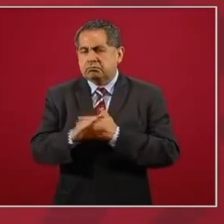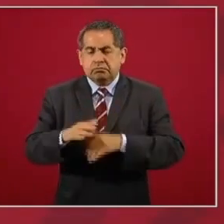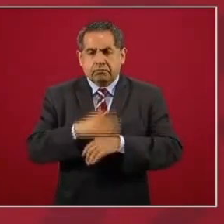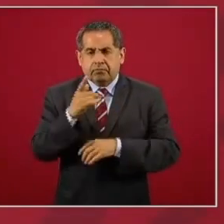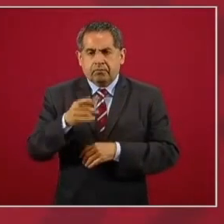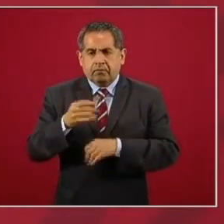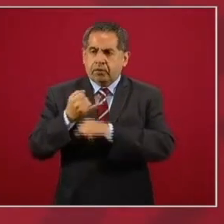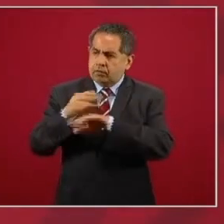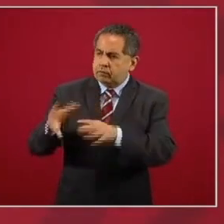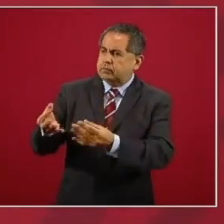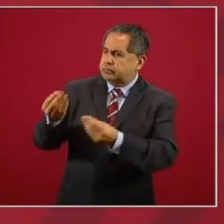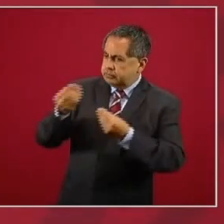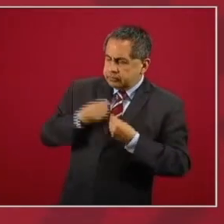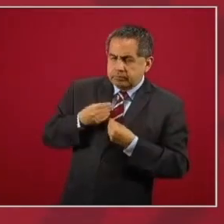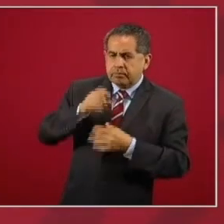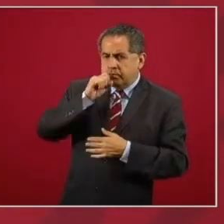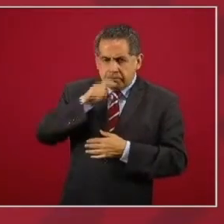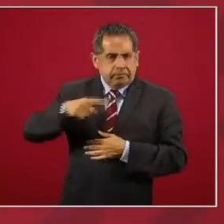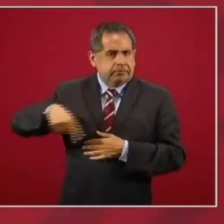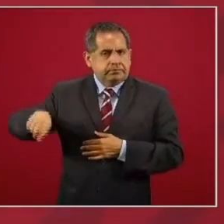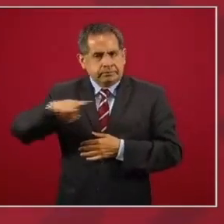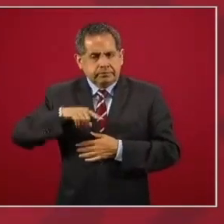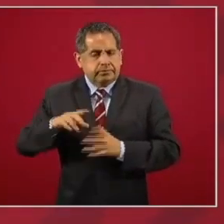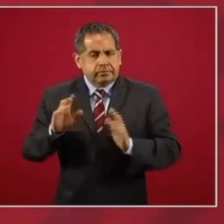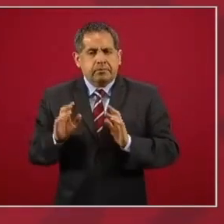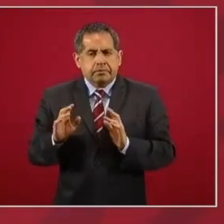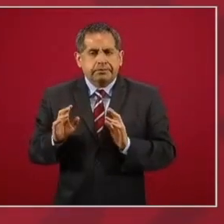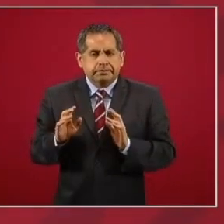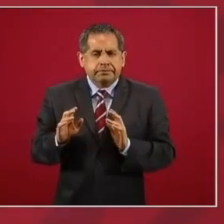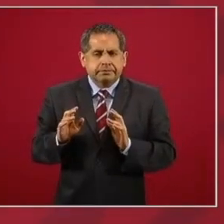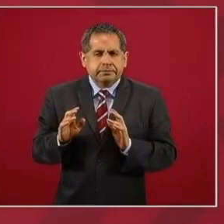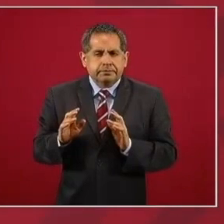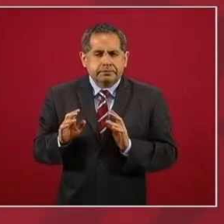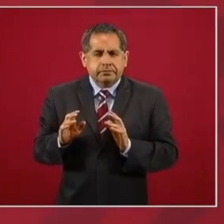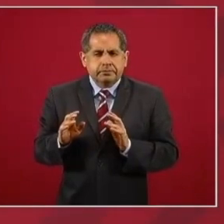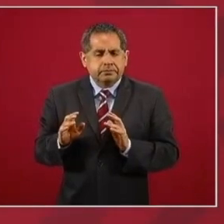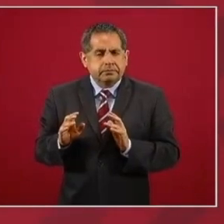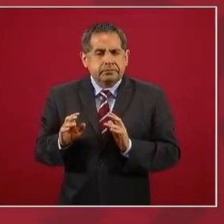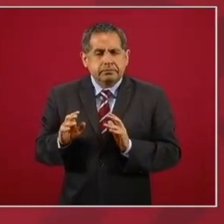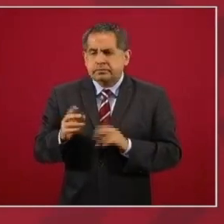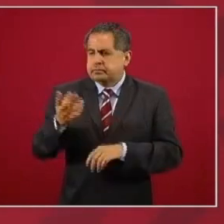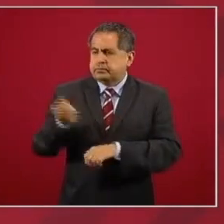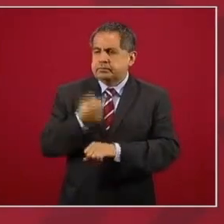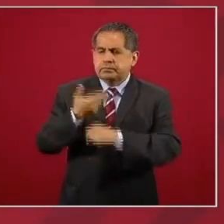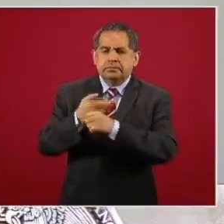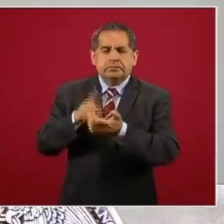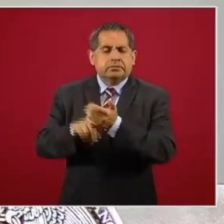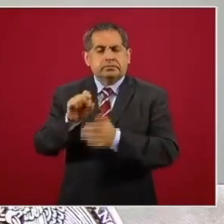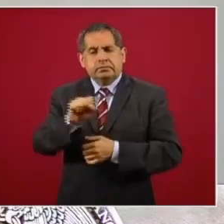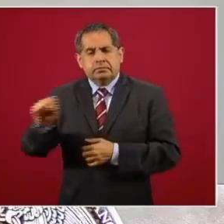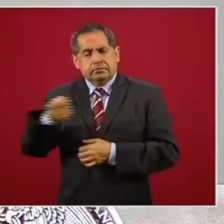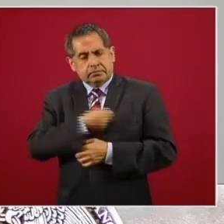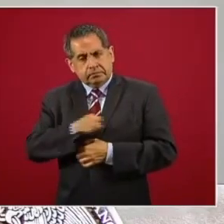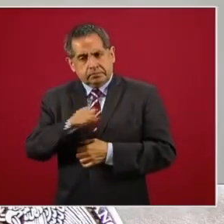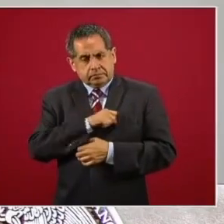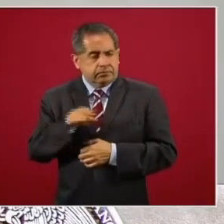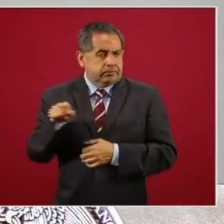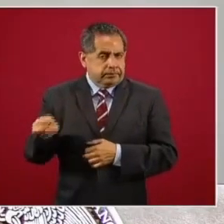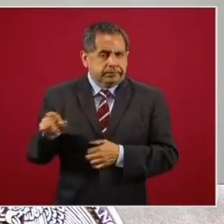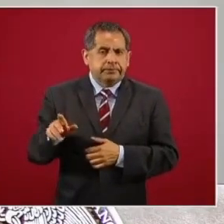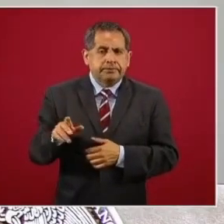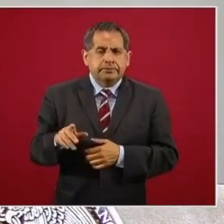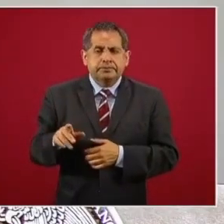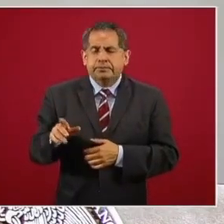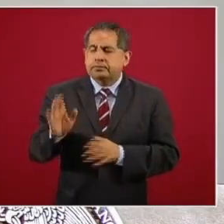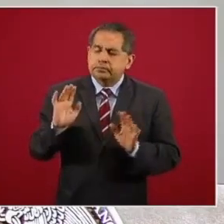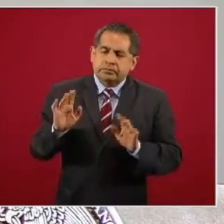la información que nos dan en la Secretaría de Salud, lo